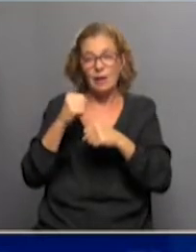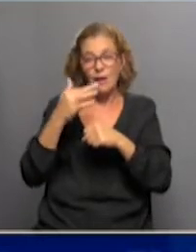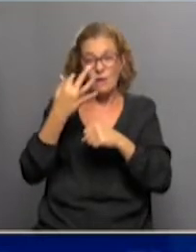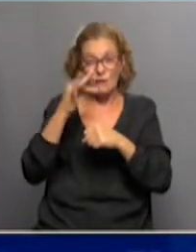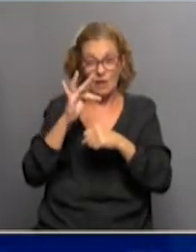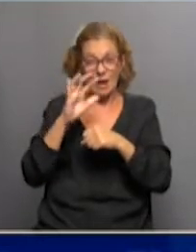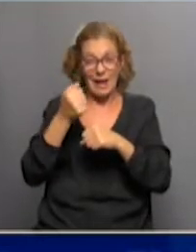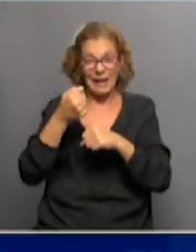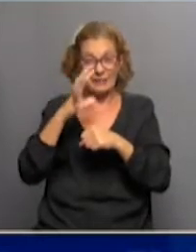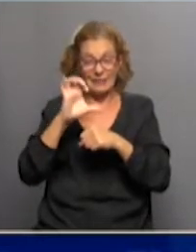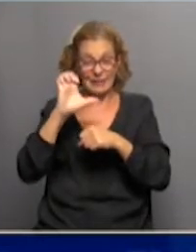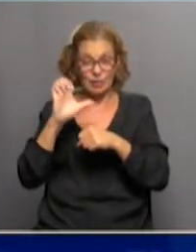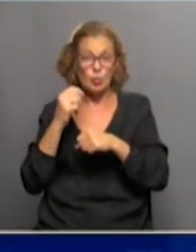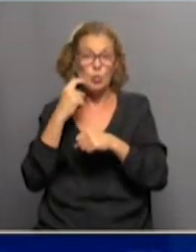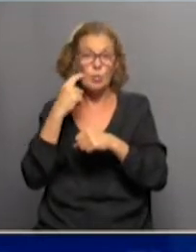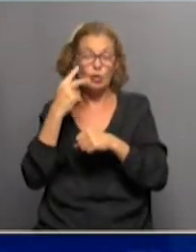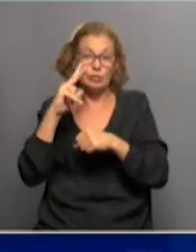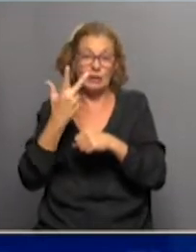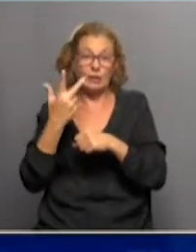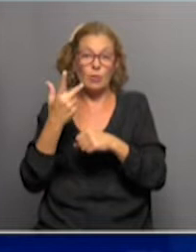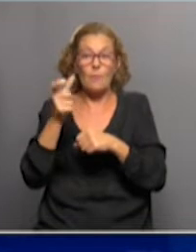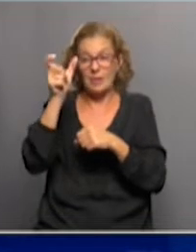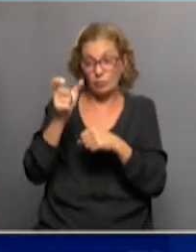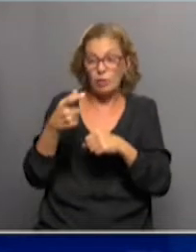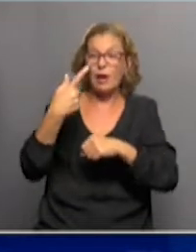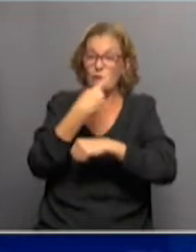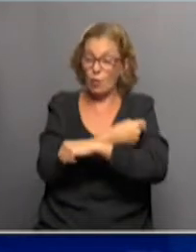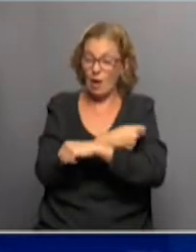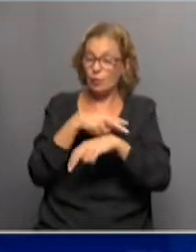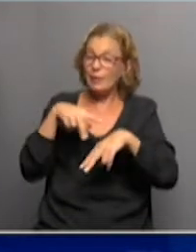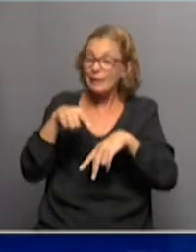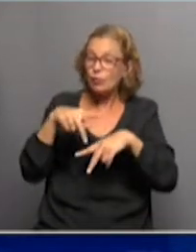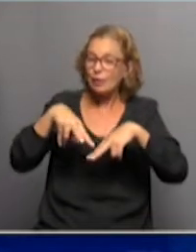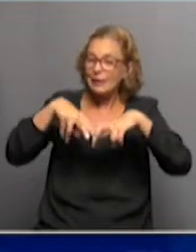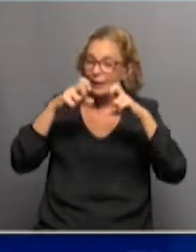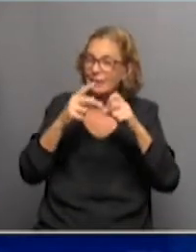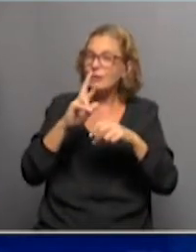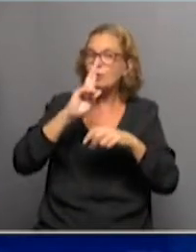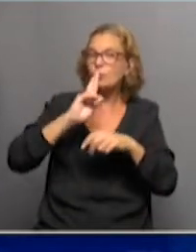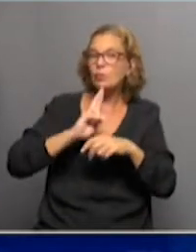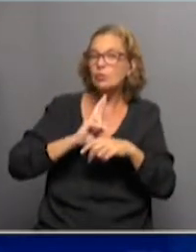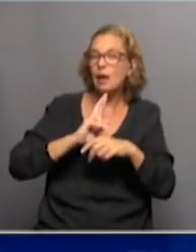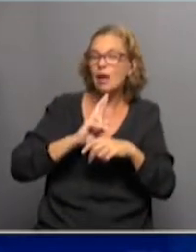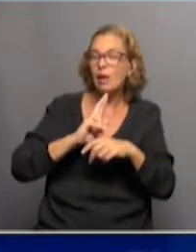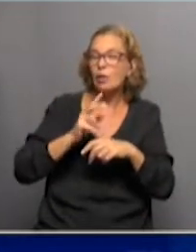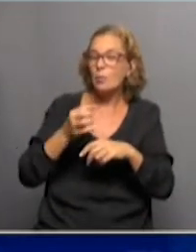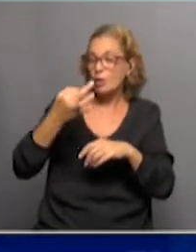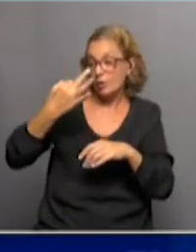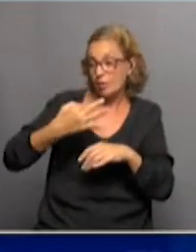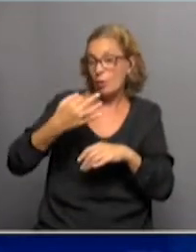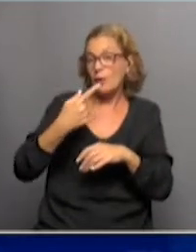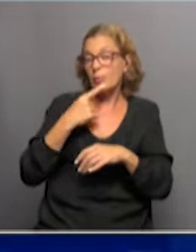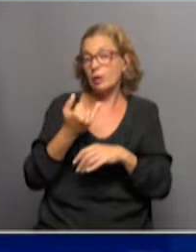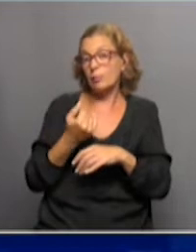importante de voluntarios y, bueno, eso es lo que el análisis de los resultados, tanto de eficacia como de seguridad,